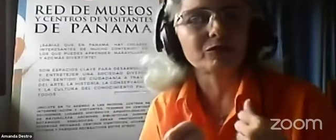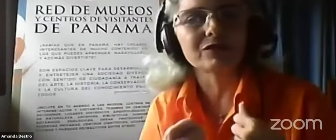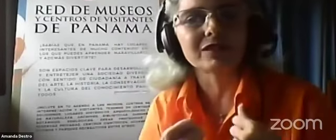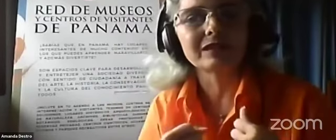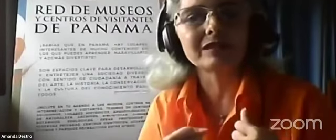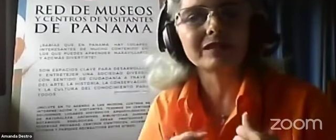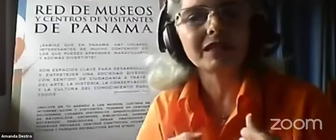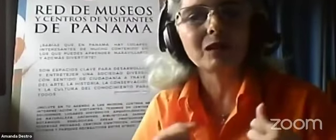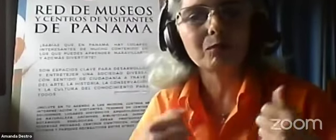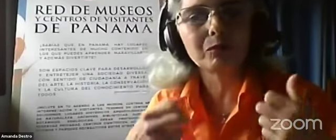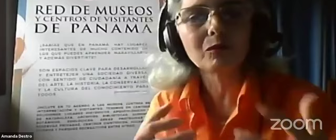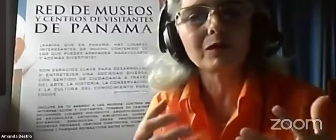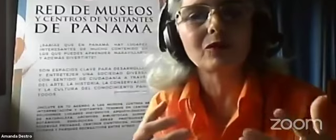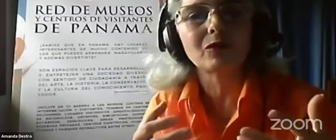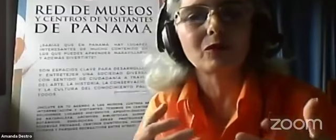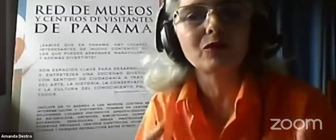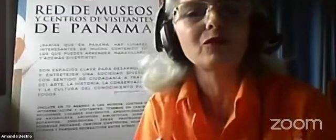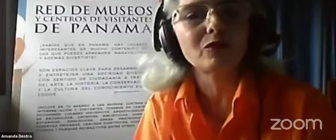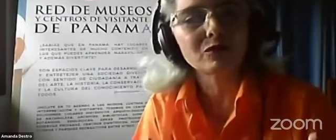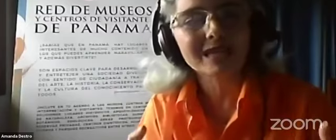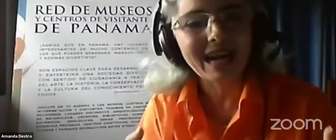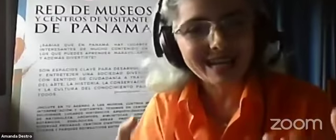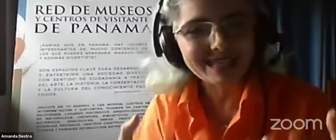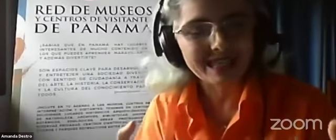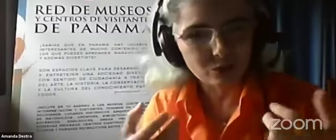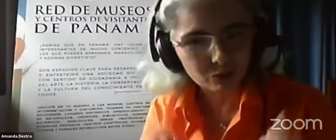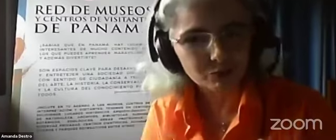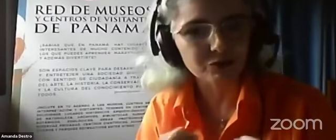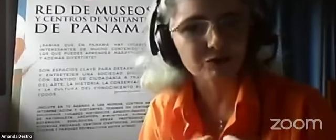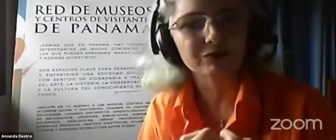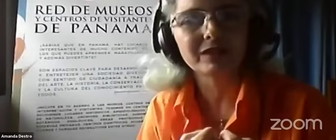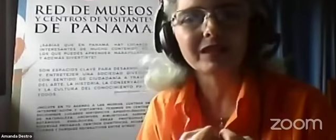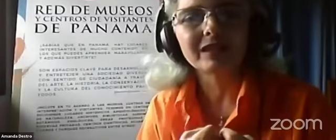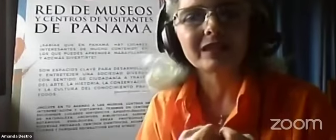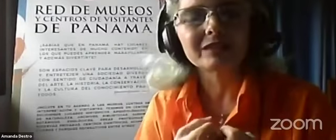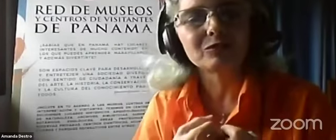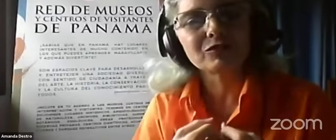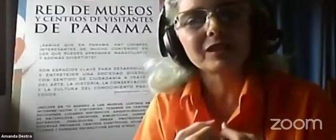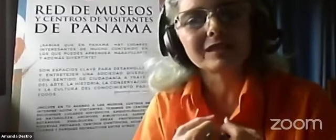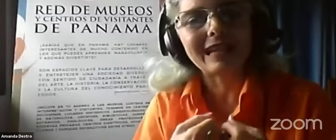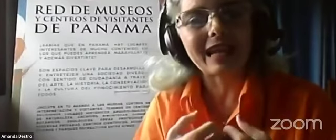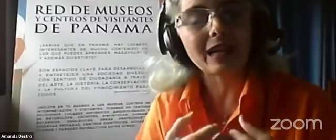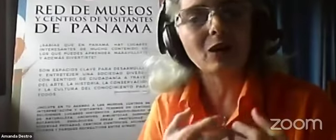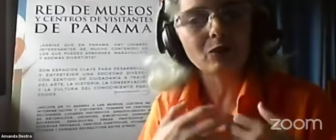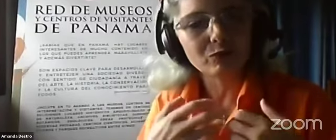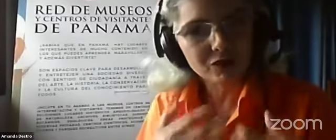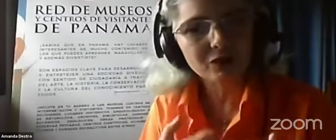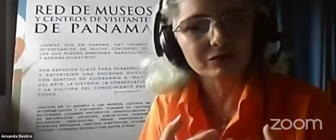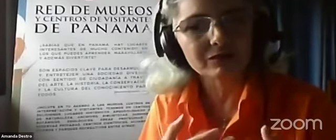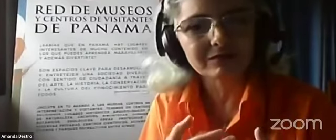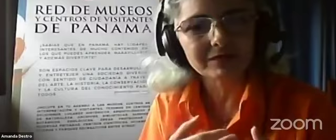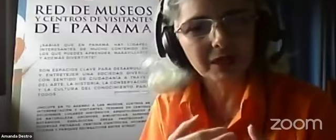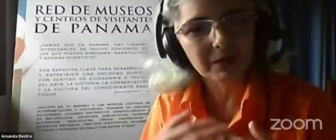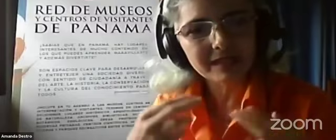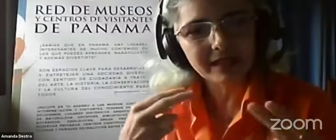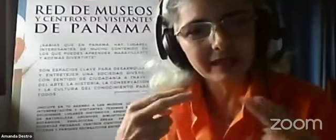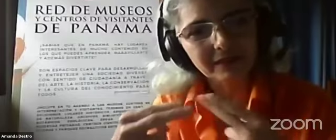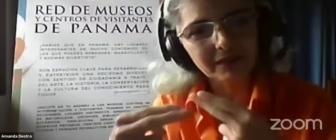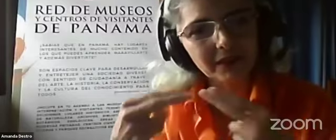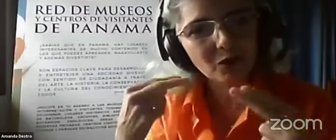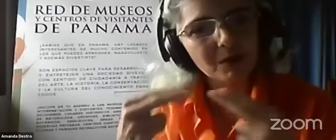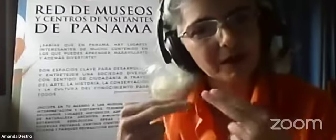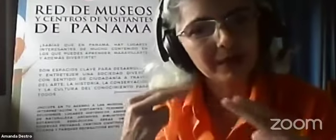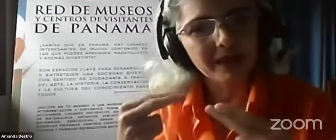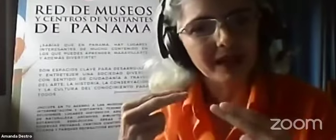reconoce, si el público no los hace suyos. Entonces, la inclusión debe ser